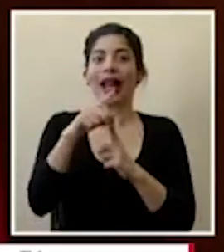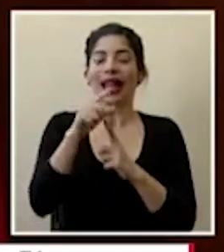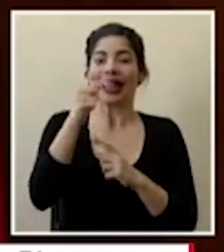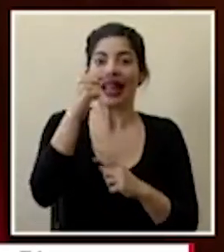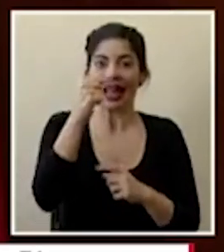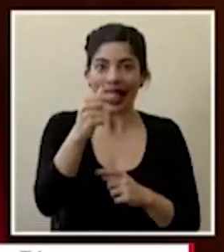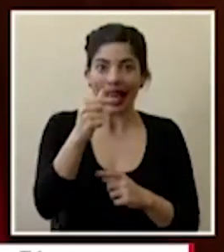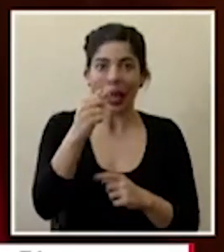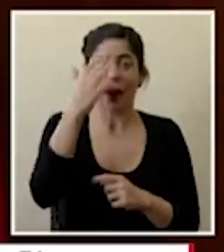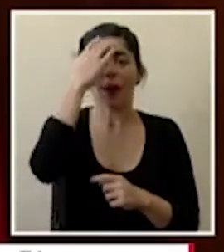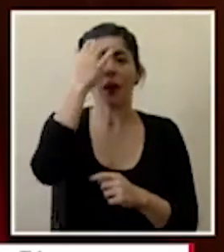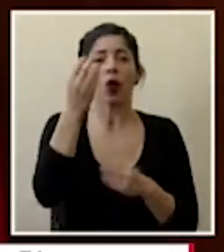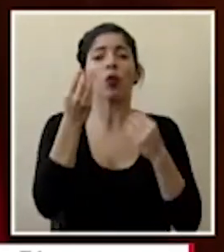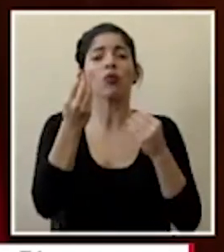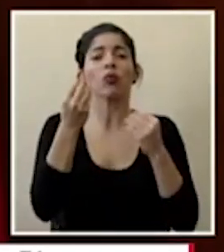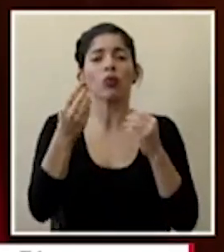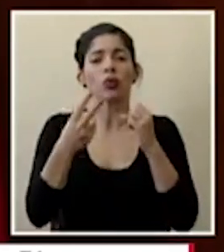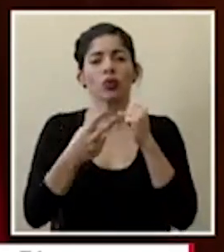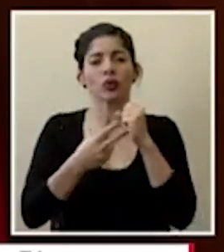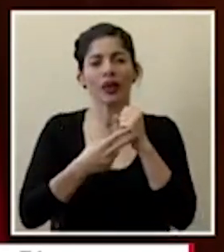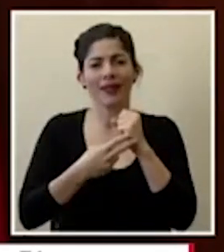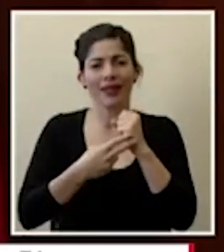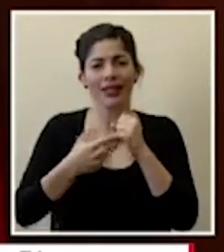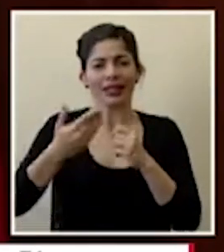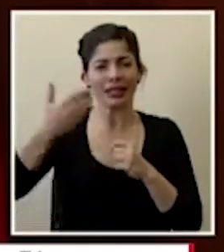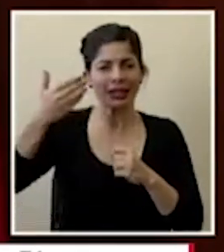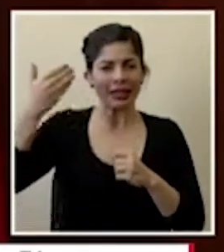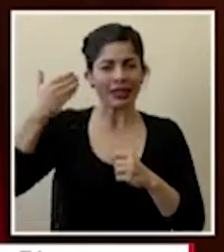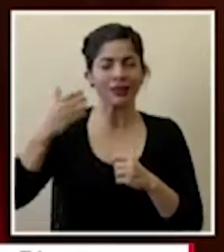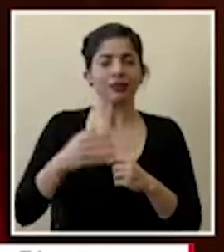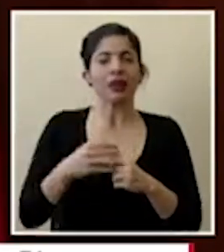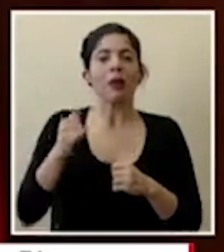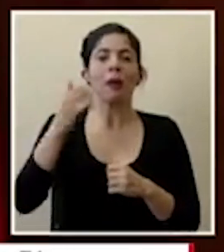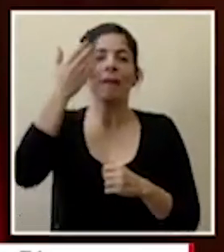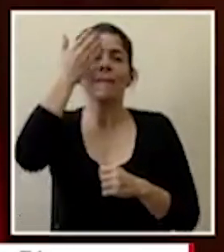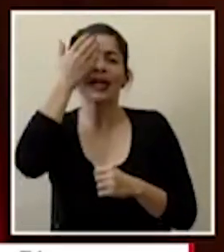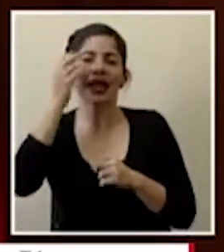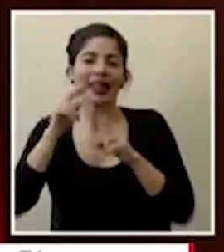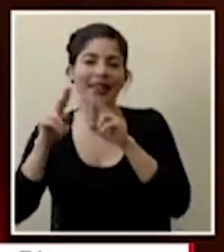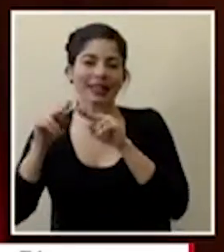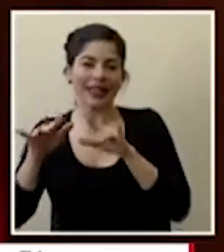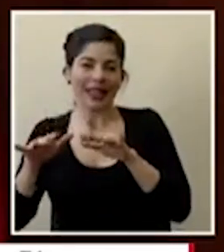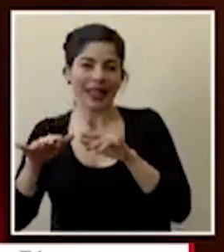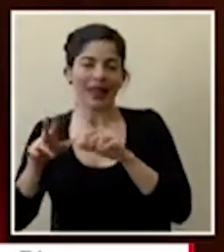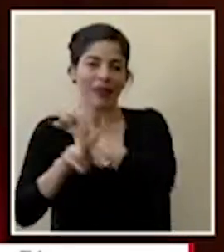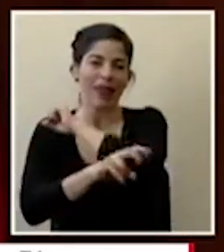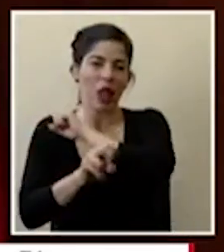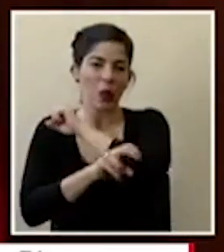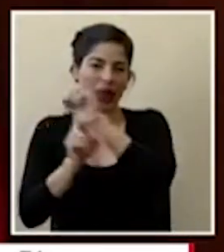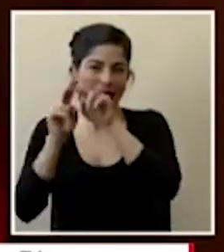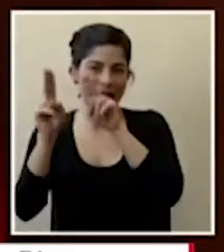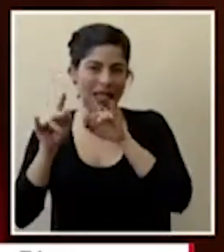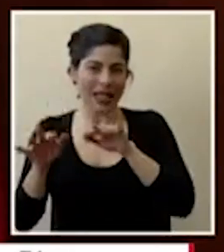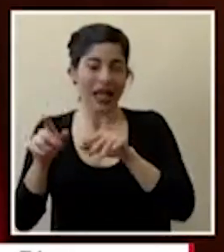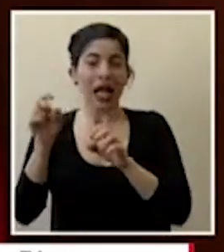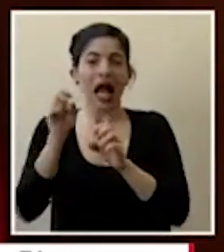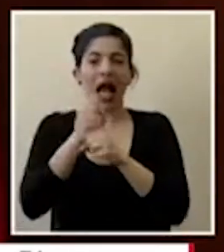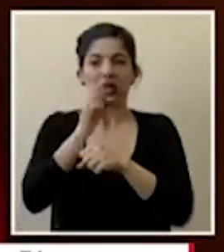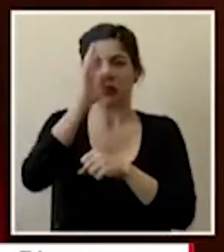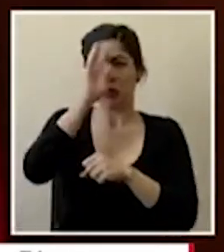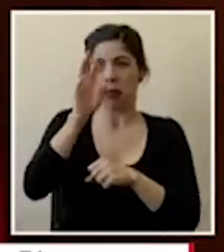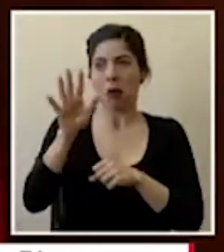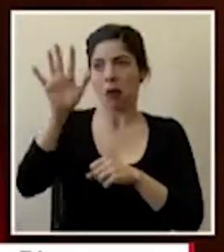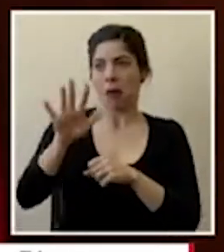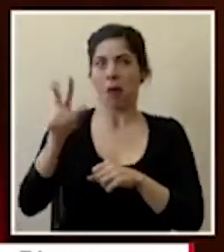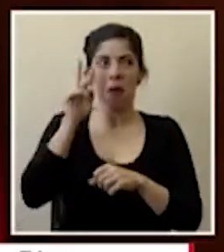es porque muchas ocasiones hay piratas informáticos ciberdelincuentes que hacen una página igual